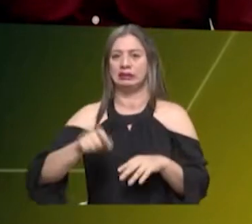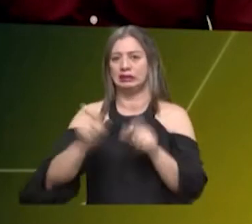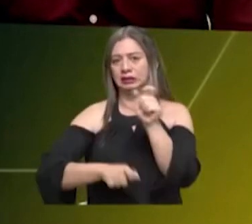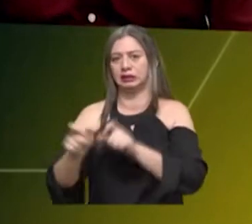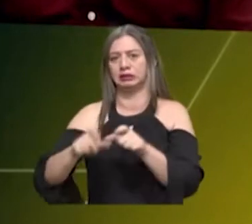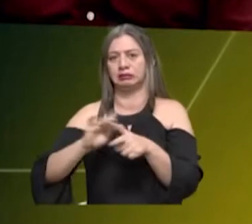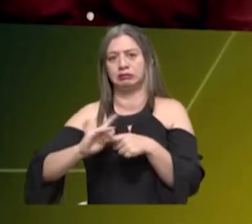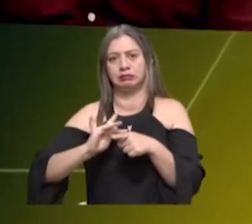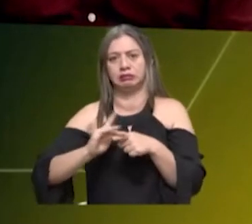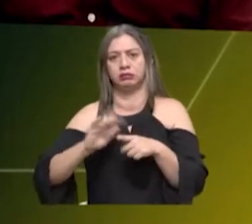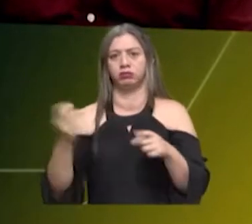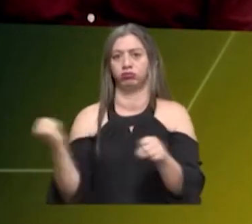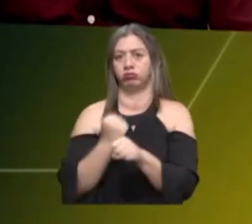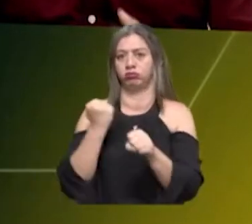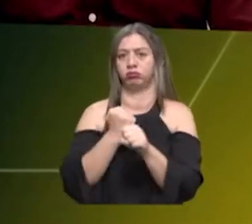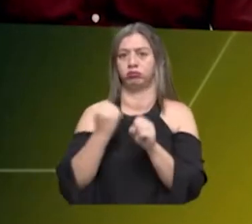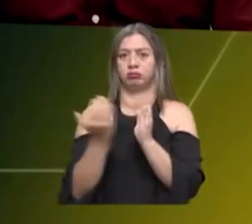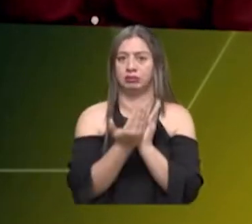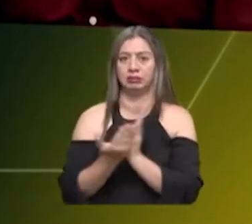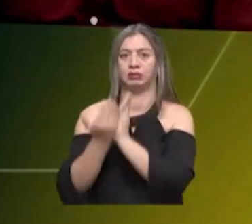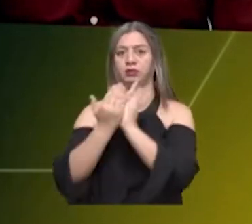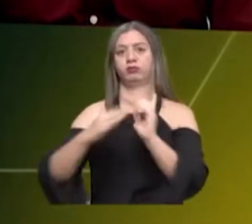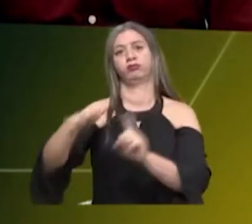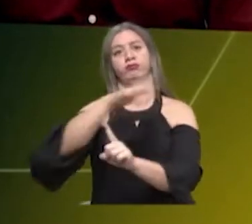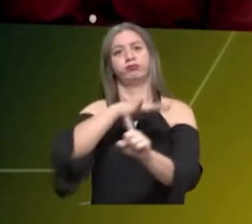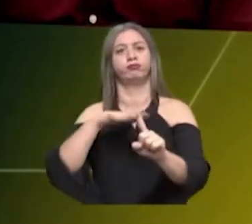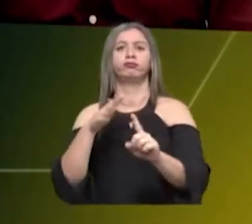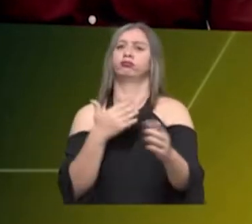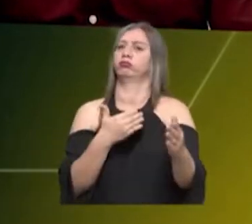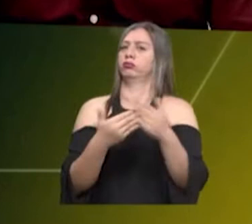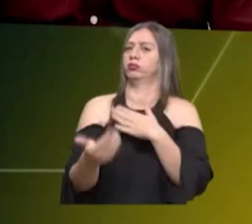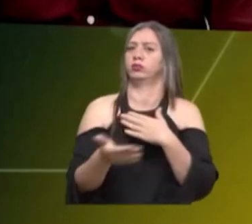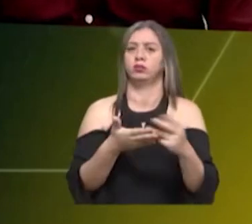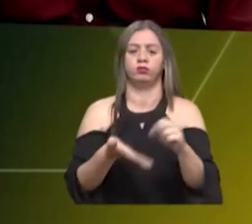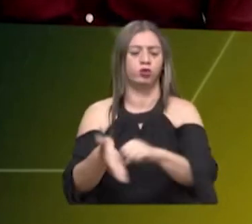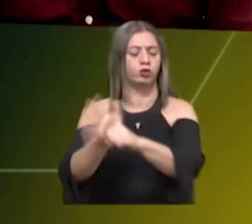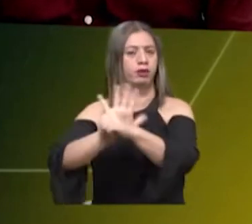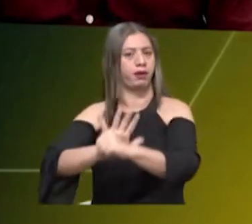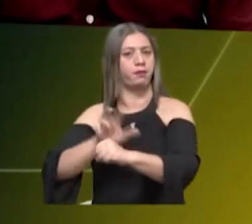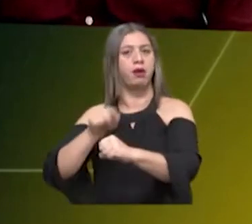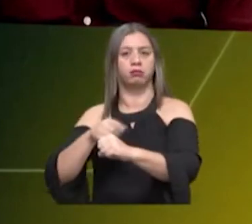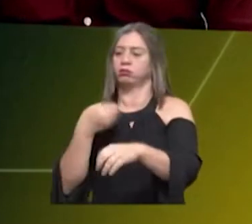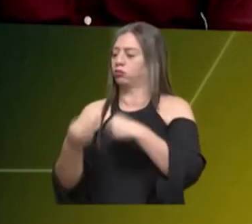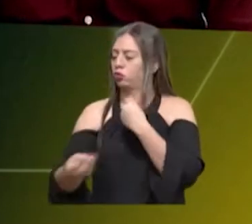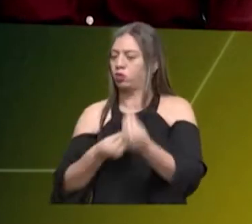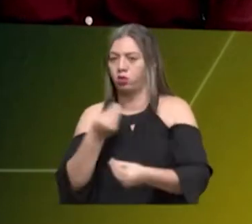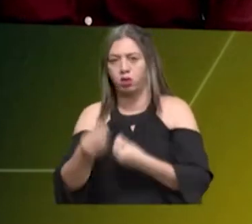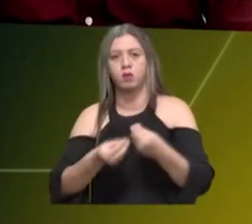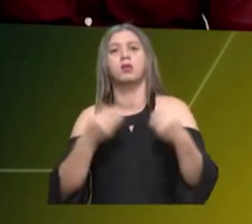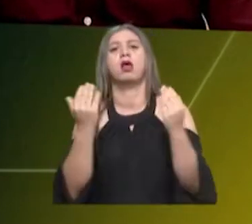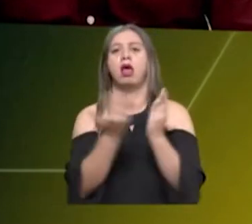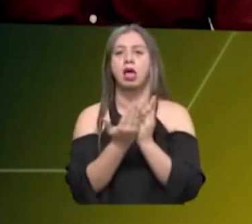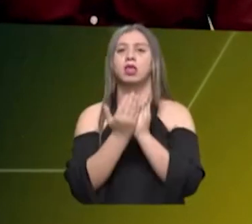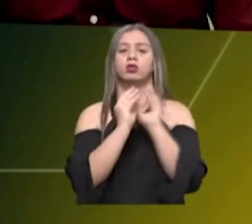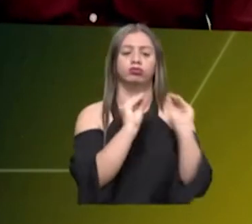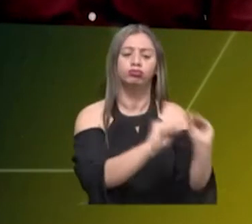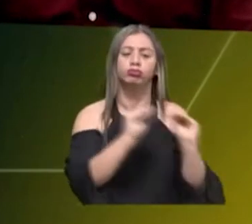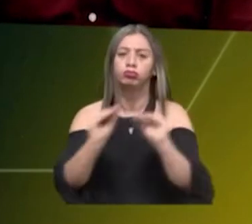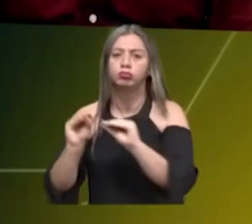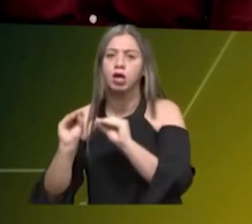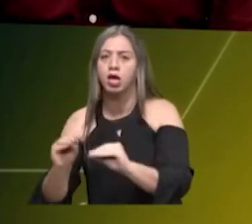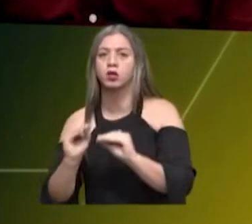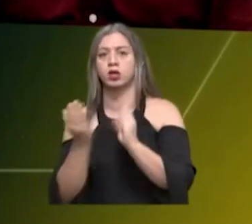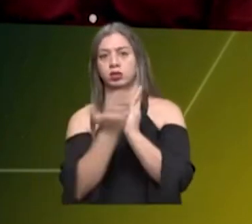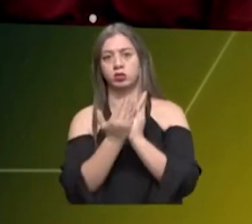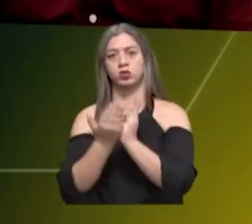apostamos fuerte al trabajo de la educación ambiental, a pesar de las condiciones, la pandemia nos permitió desarrollar las actividades de educación ambiental, pues de manera